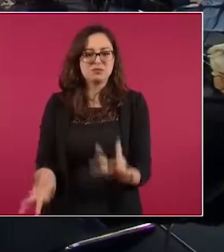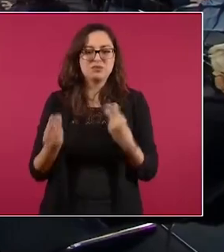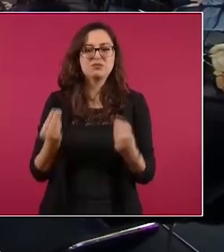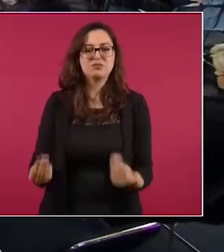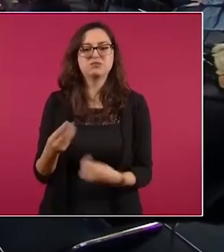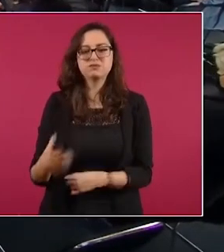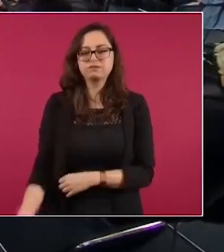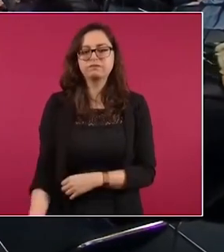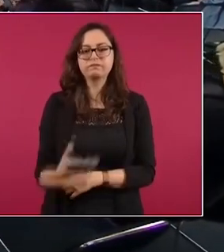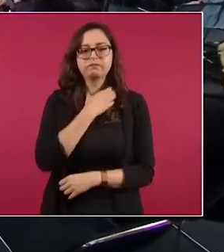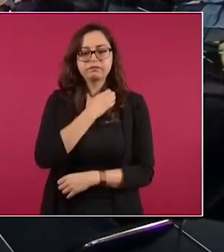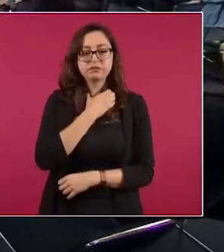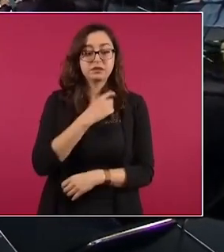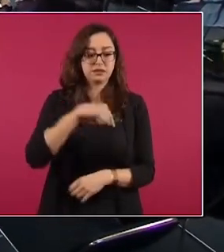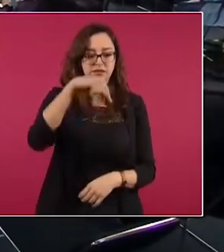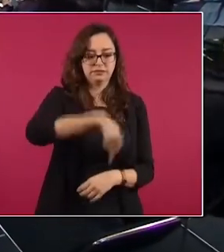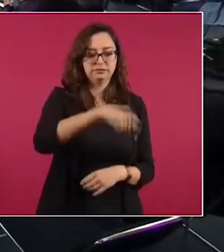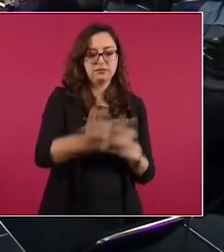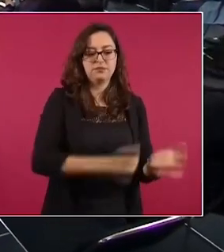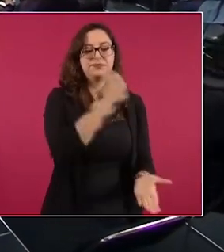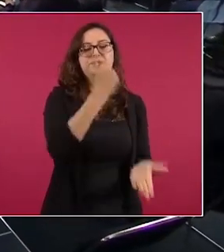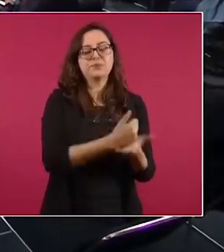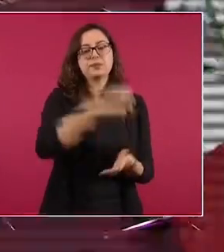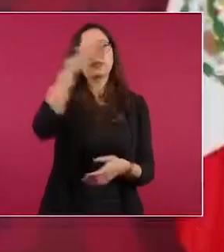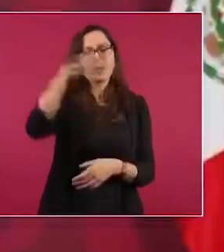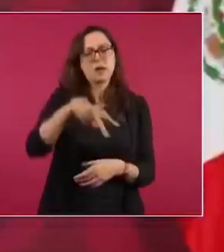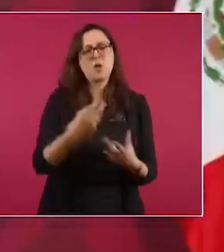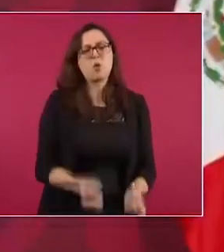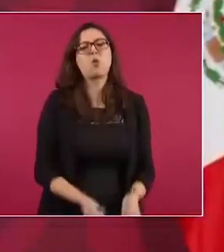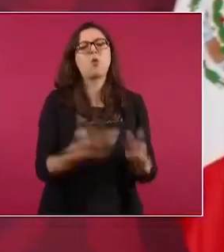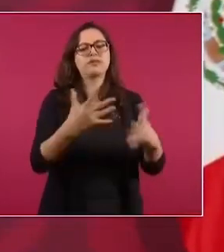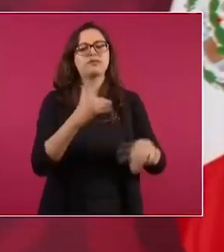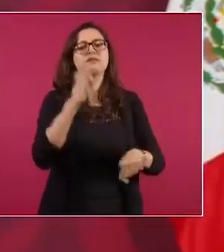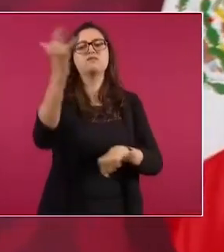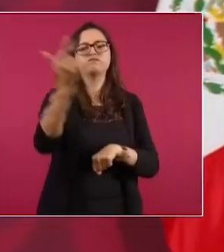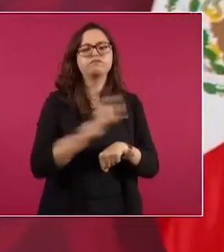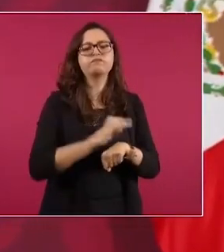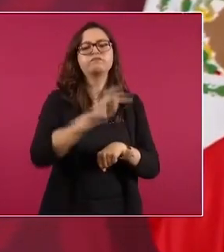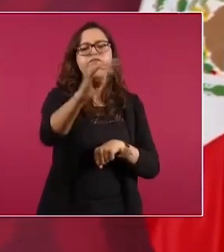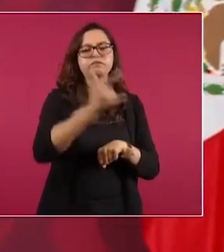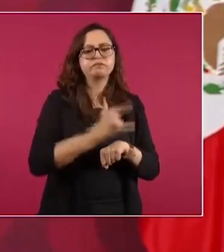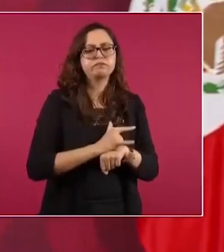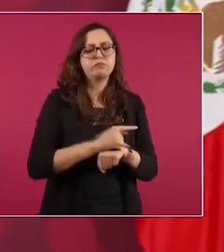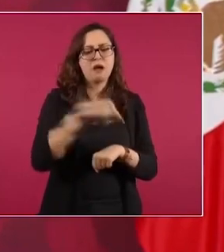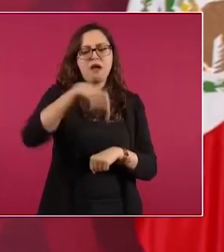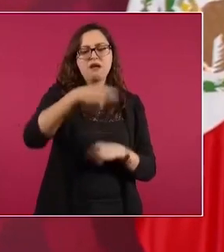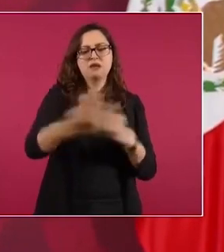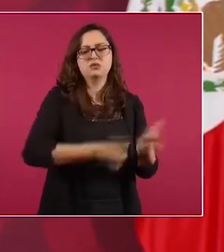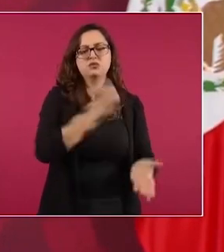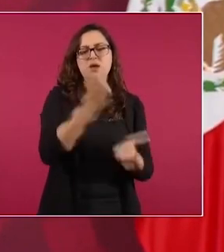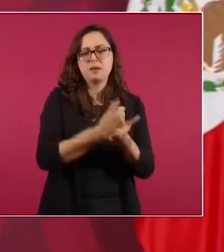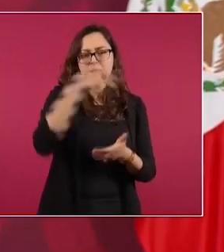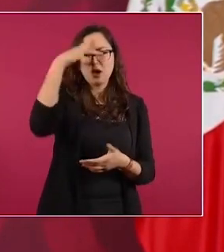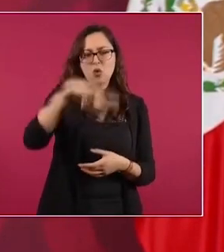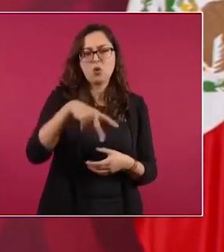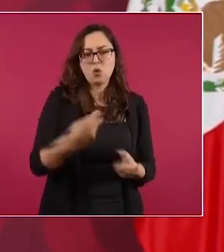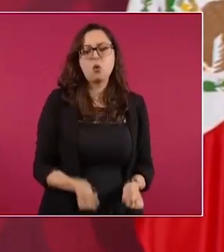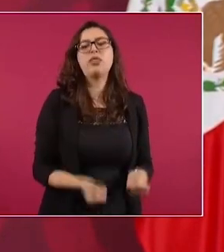la ciudad de México cuántas operaciones tiene el aeropuerto de la ciudad de México